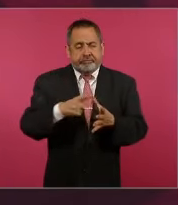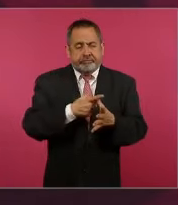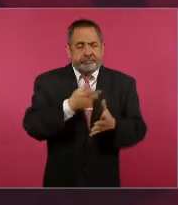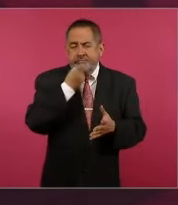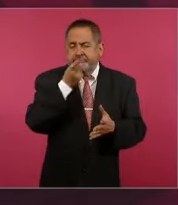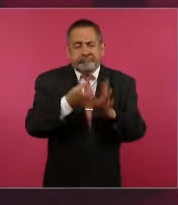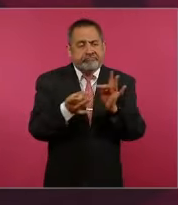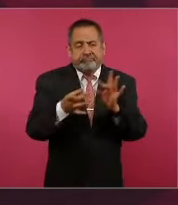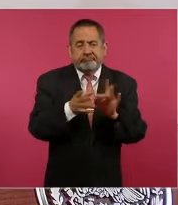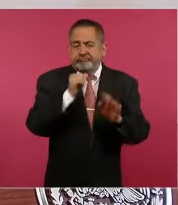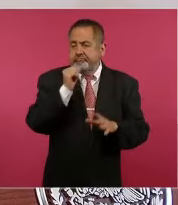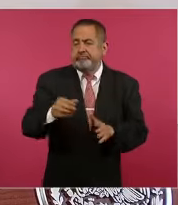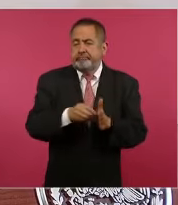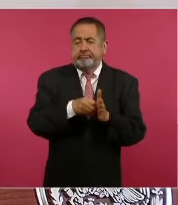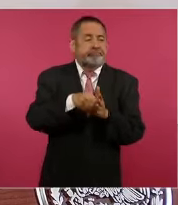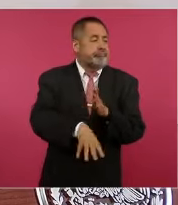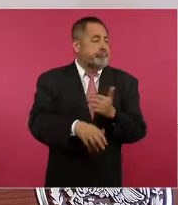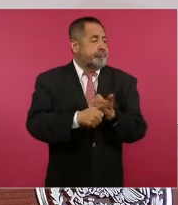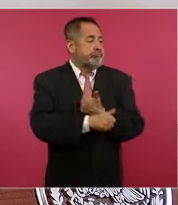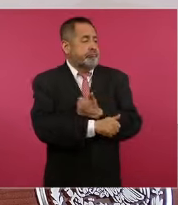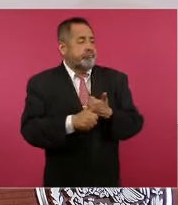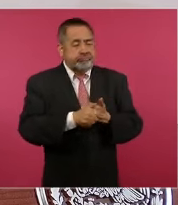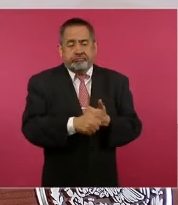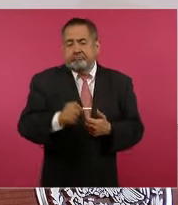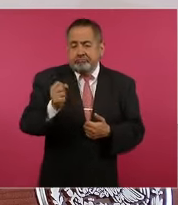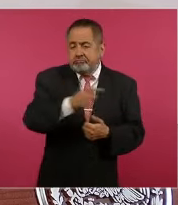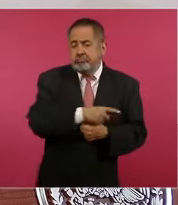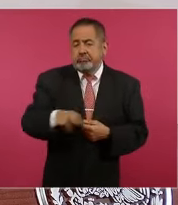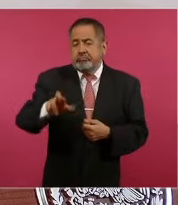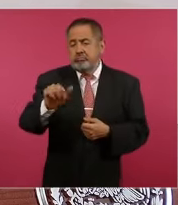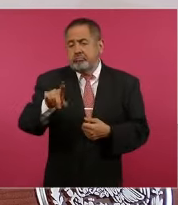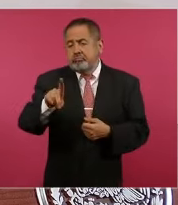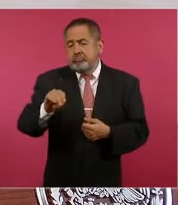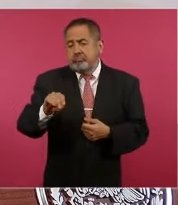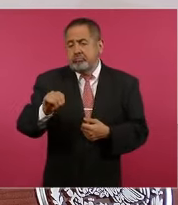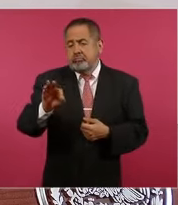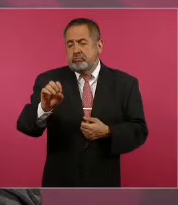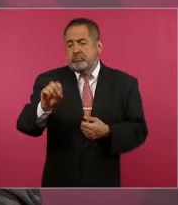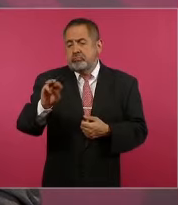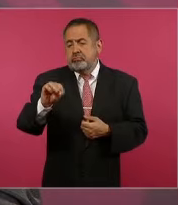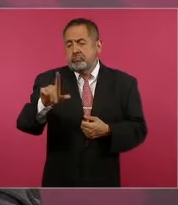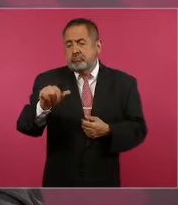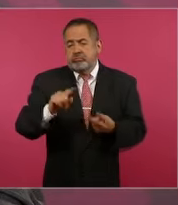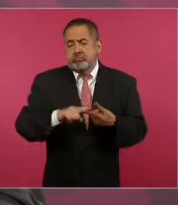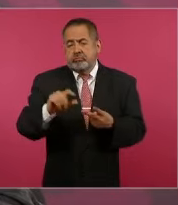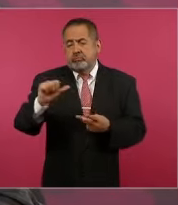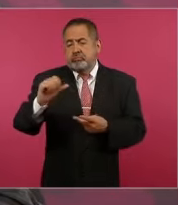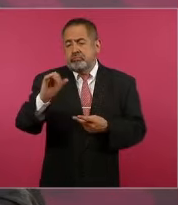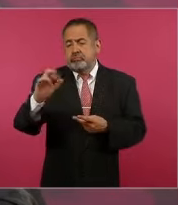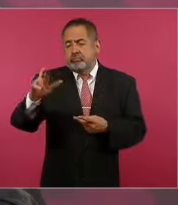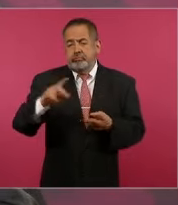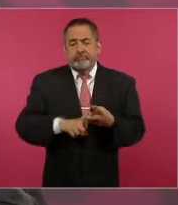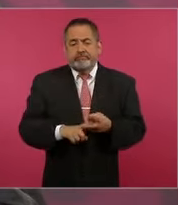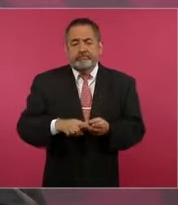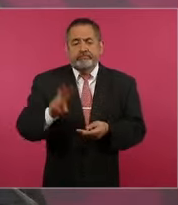no lo trata Radio Fórmula, ASIR, la W,